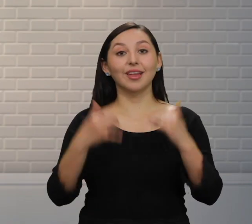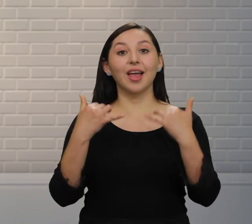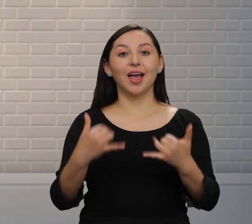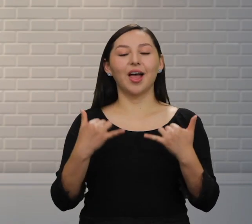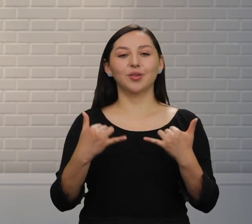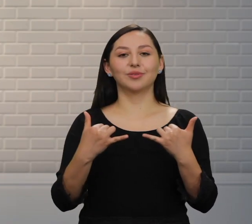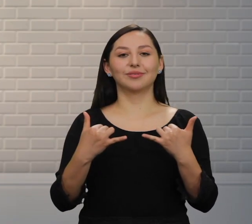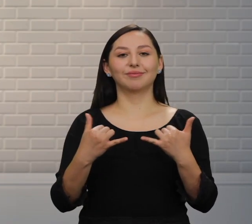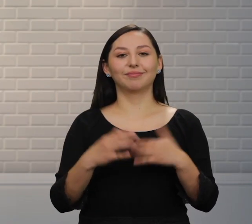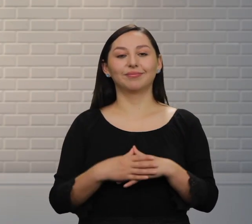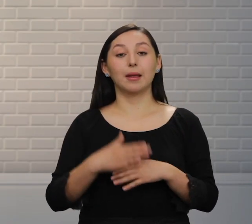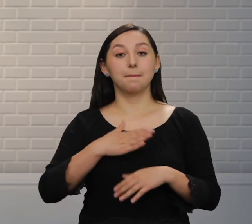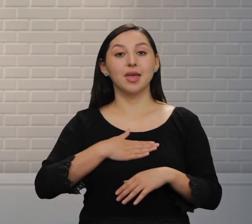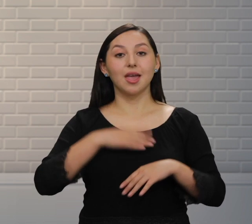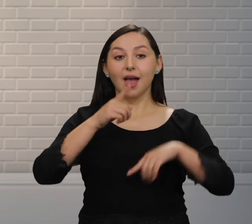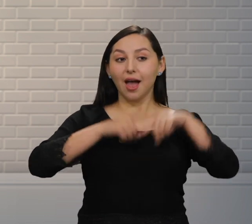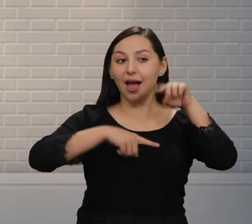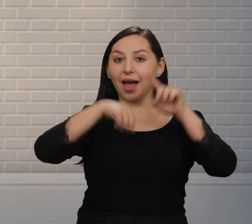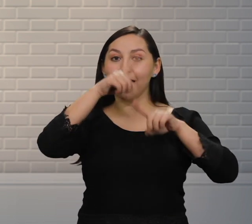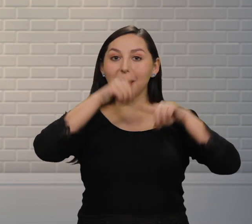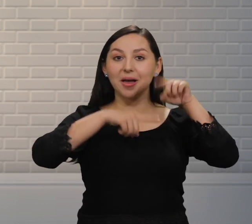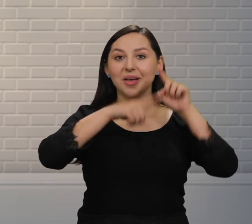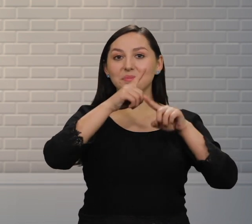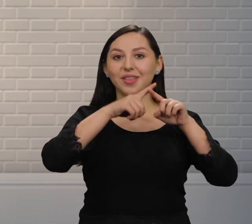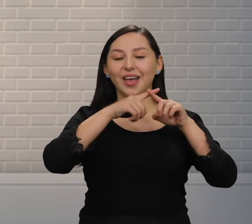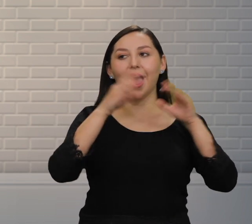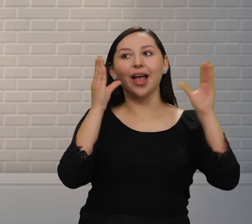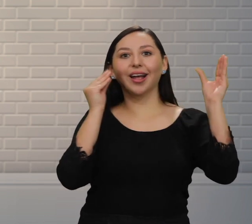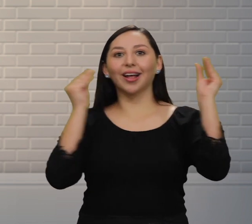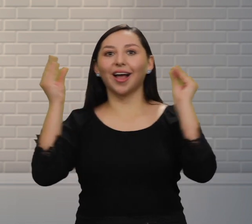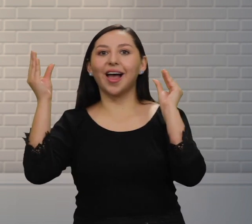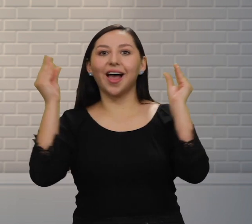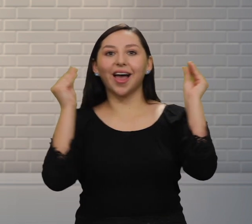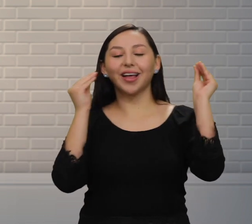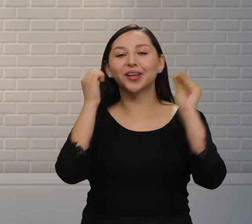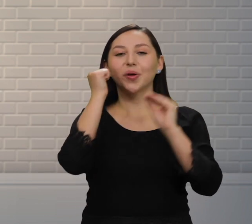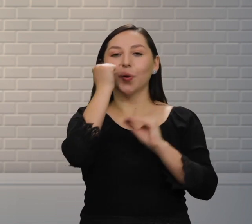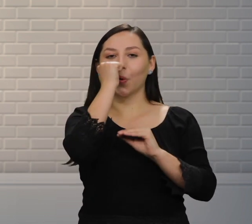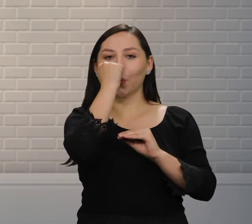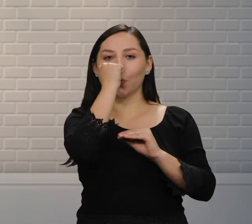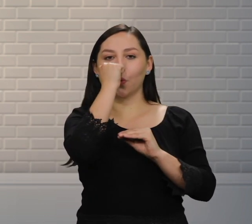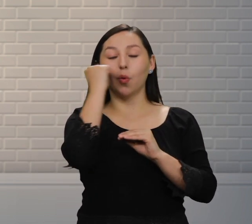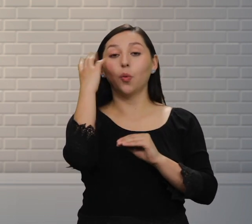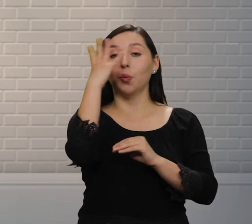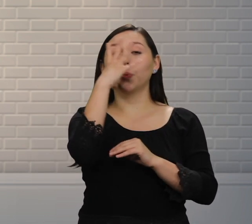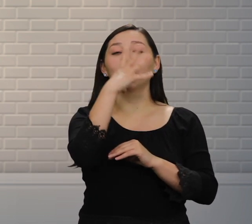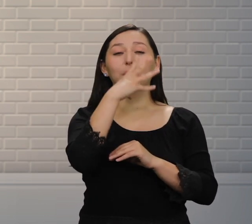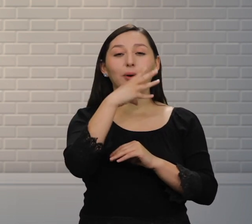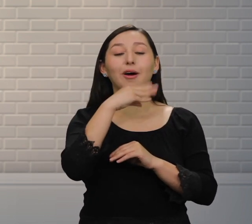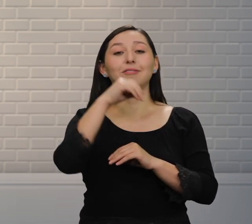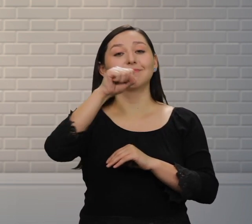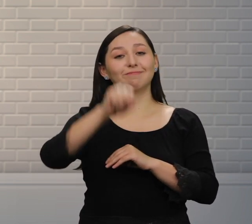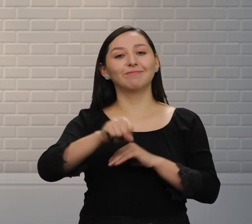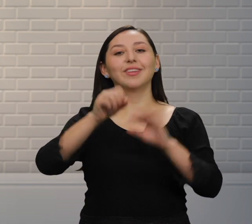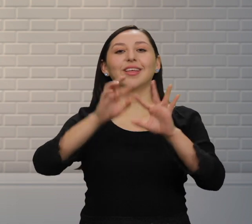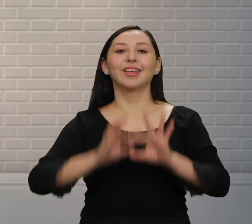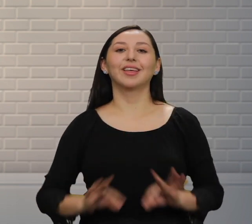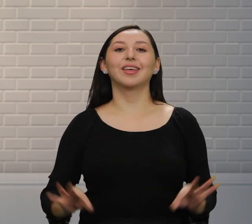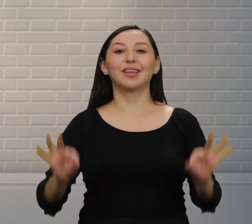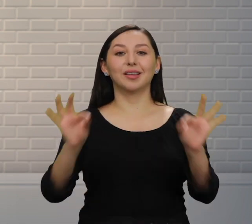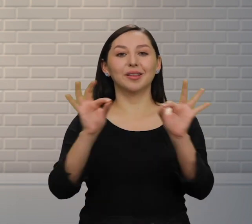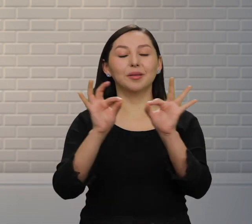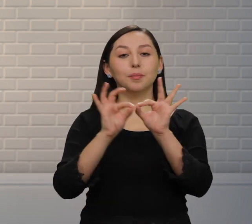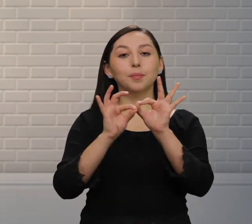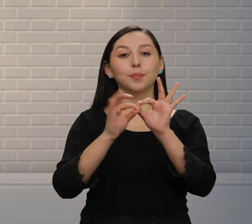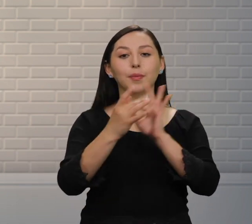Ahora les quiero hablar de mi amigo ¡Ja, ja, ja! ¡El cangrejo rojo! ¡Es hermoso! Y es muy importante